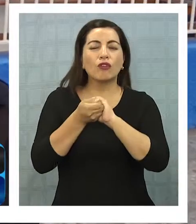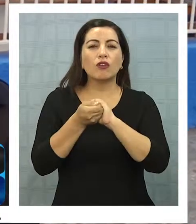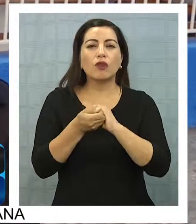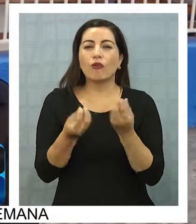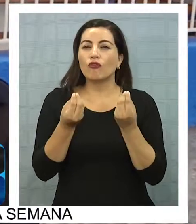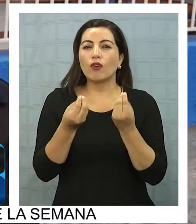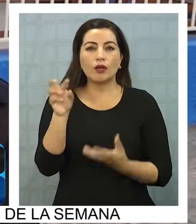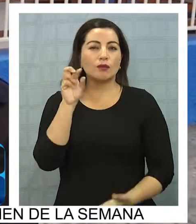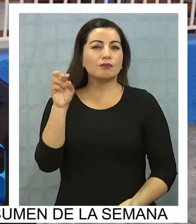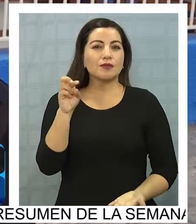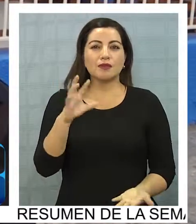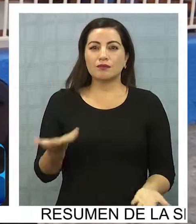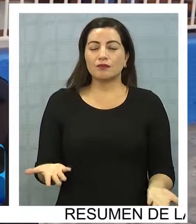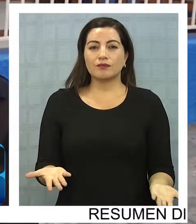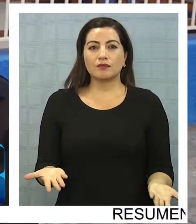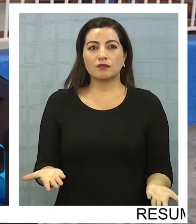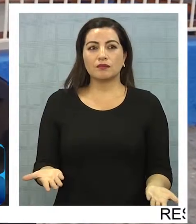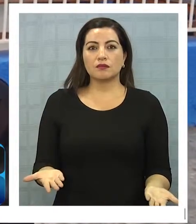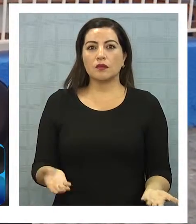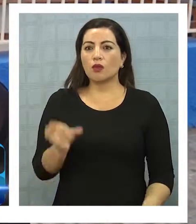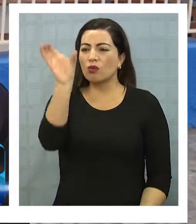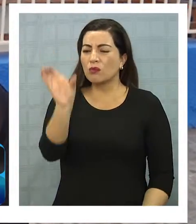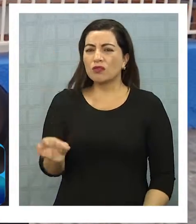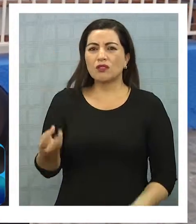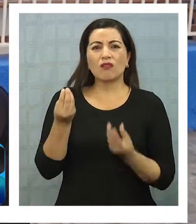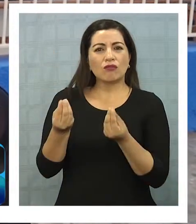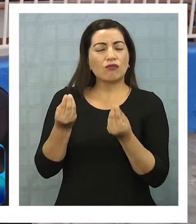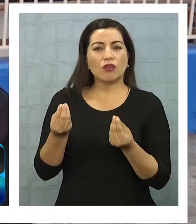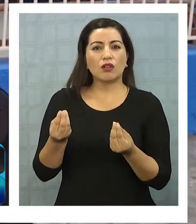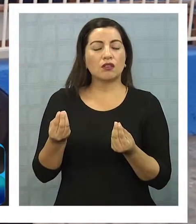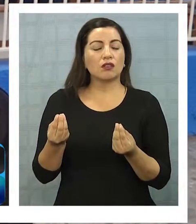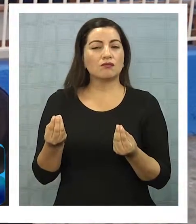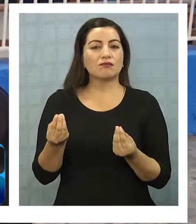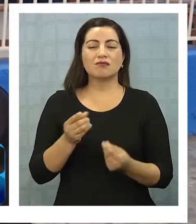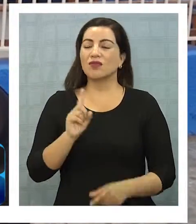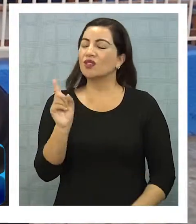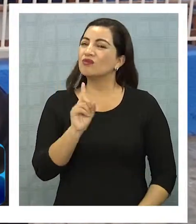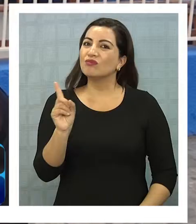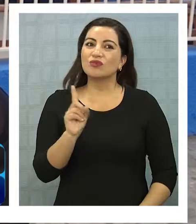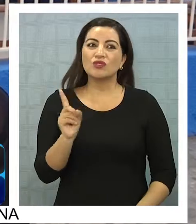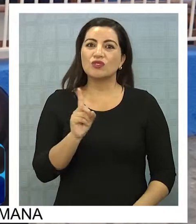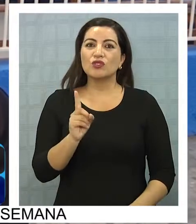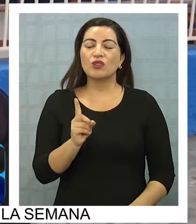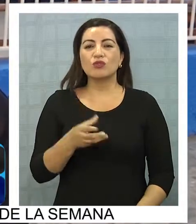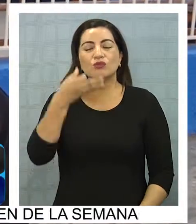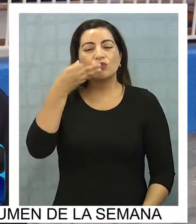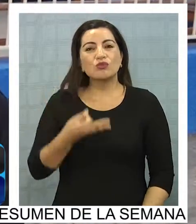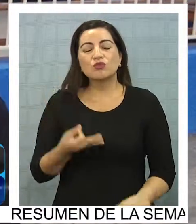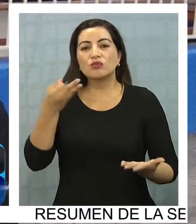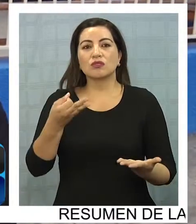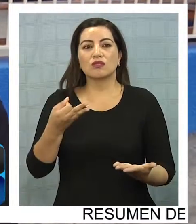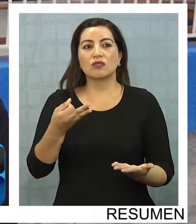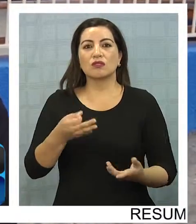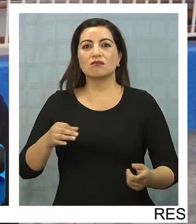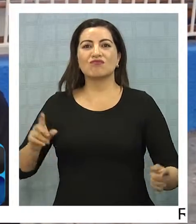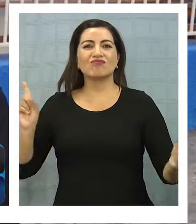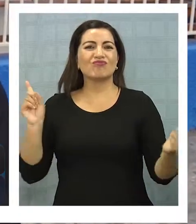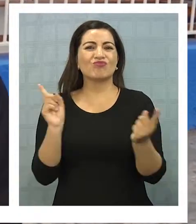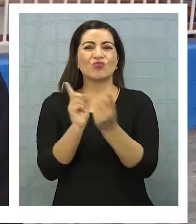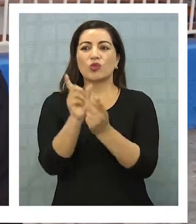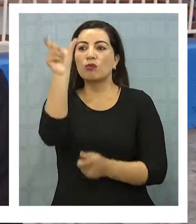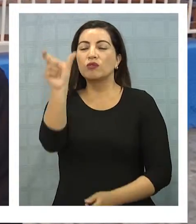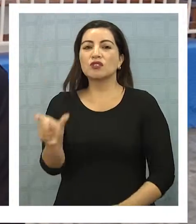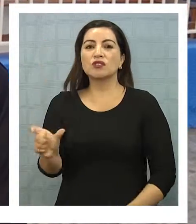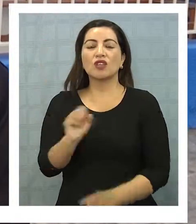tan buen padre, una buena persona, que no se merecía encontrarse con una